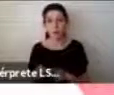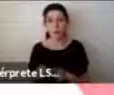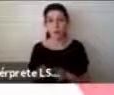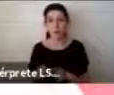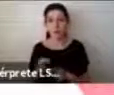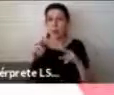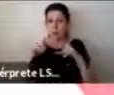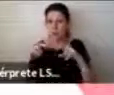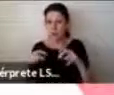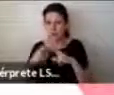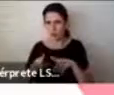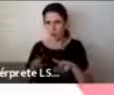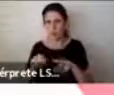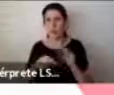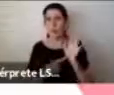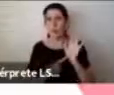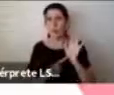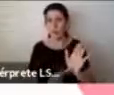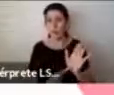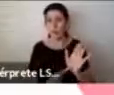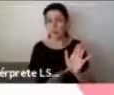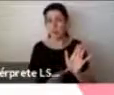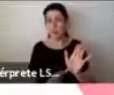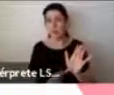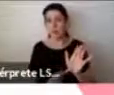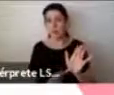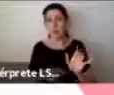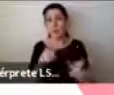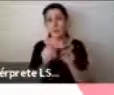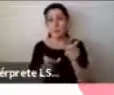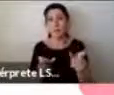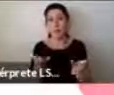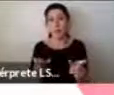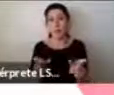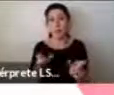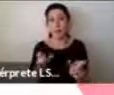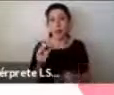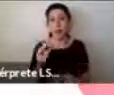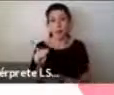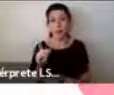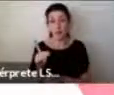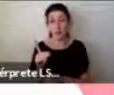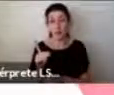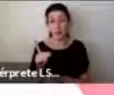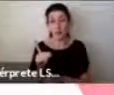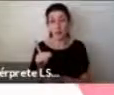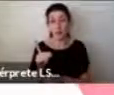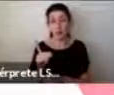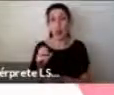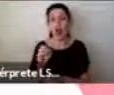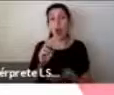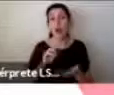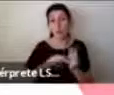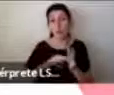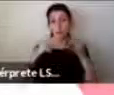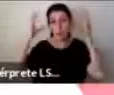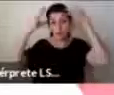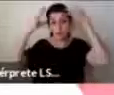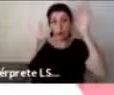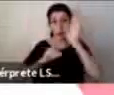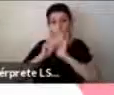estudio muestra de que las personas con discapacidad y las personas con trastornos de neuro desarrollo tienen